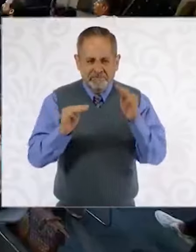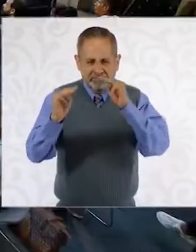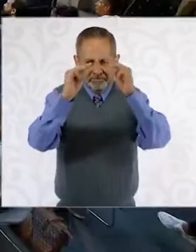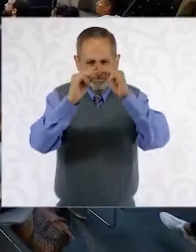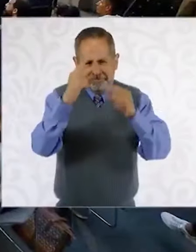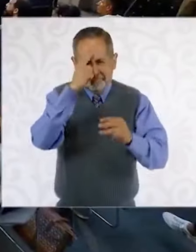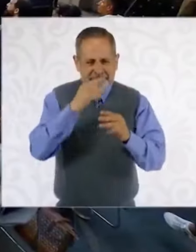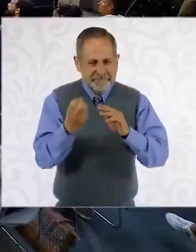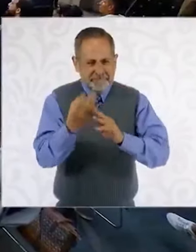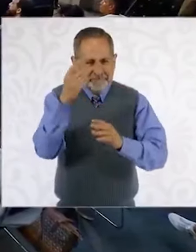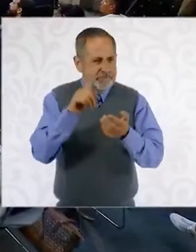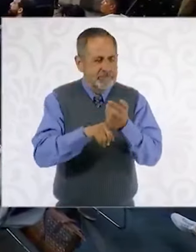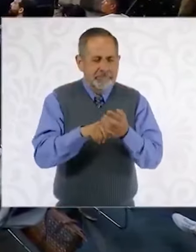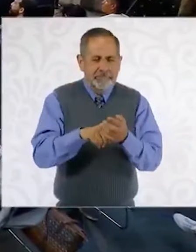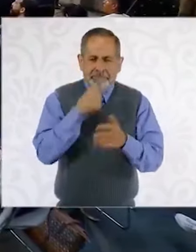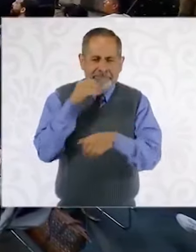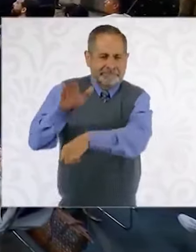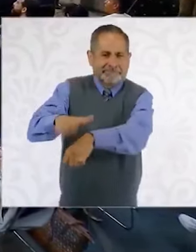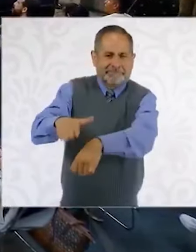mensaje el Popo.